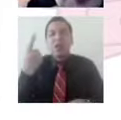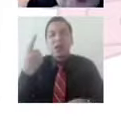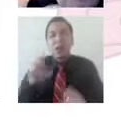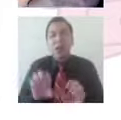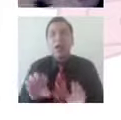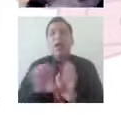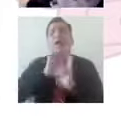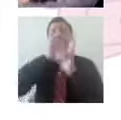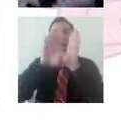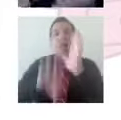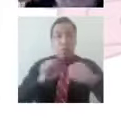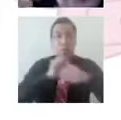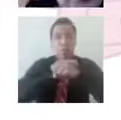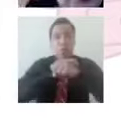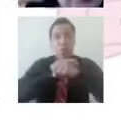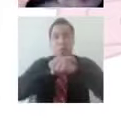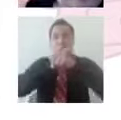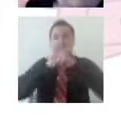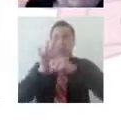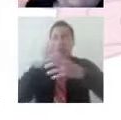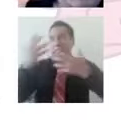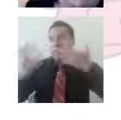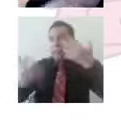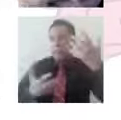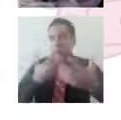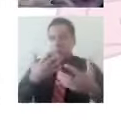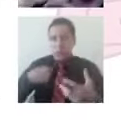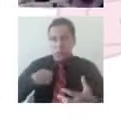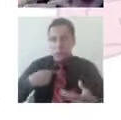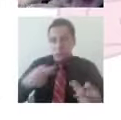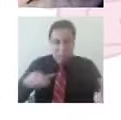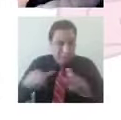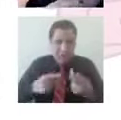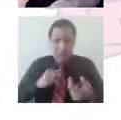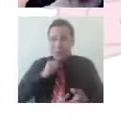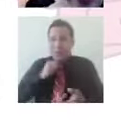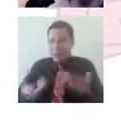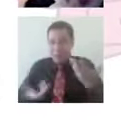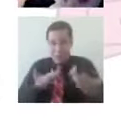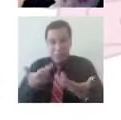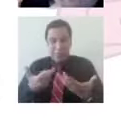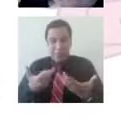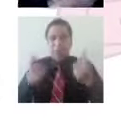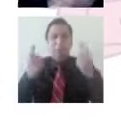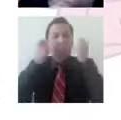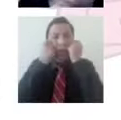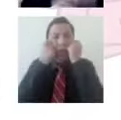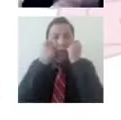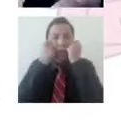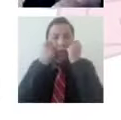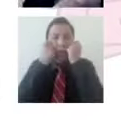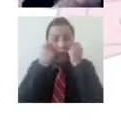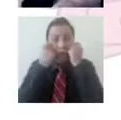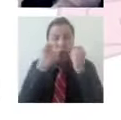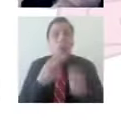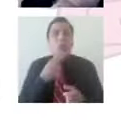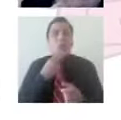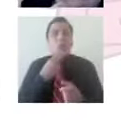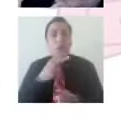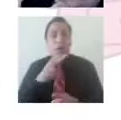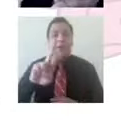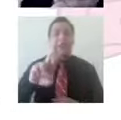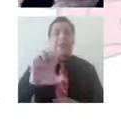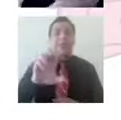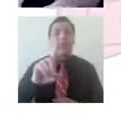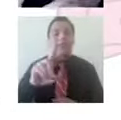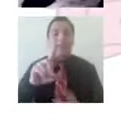estamos preparados, pero que nos puso sobre la marcha, pues, todos nuestros recursos y nuestras redes de apoyo y nuestra manera de comunicarnos